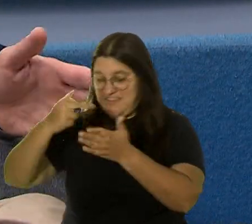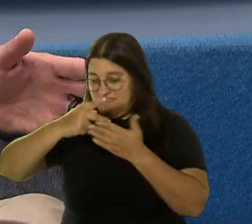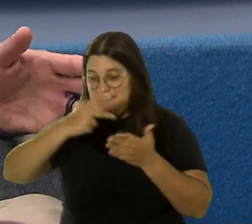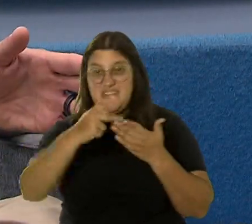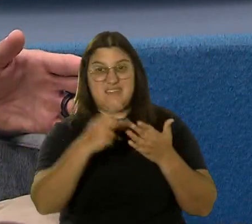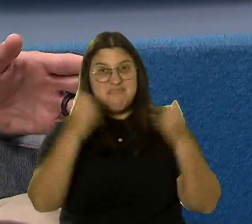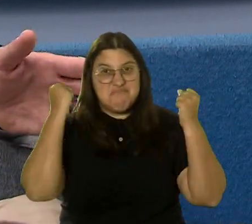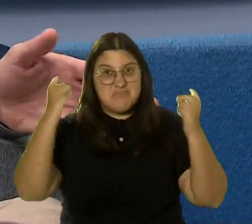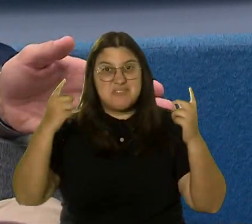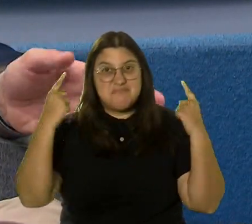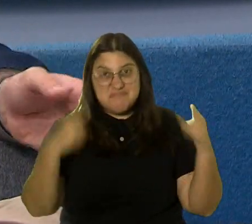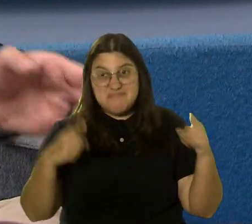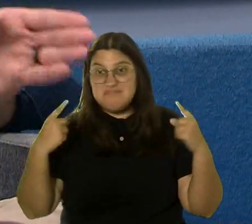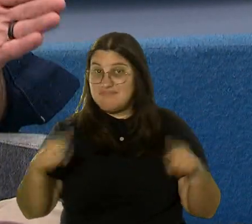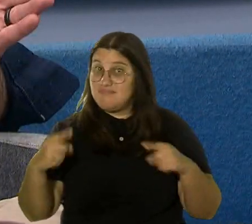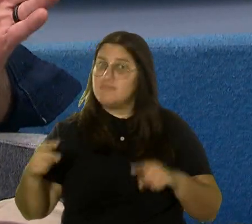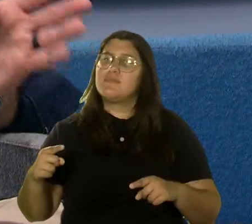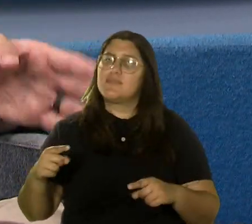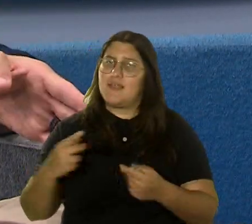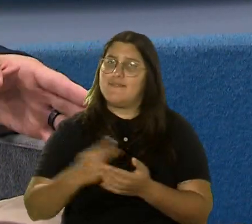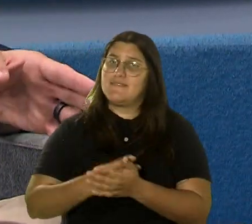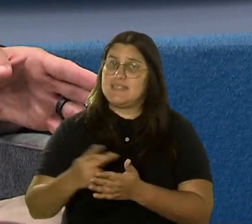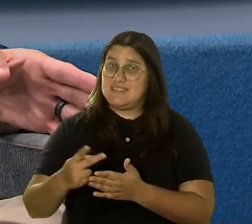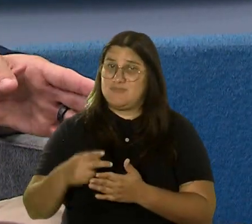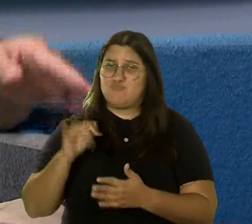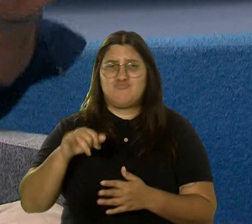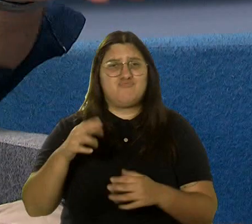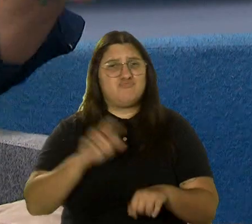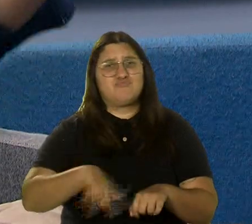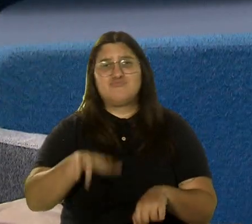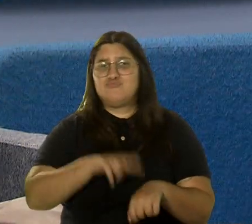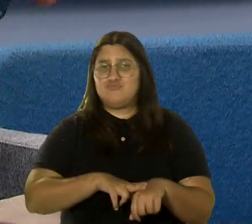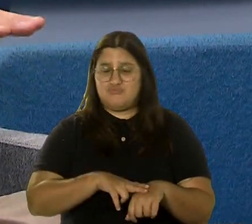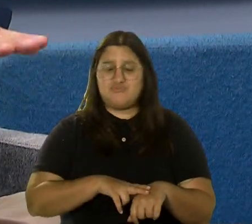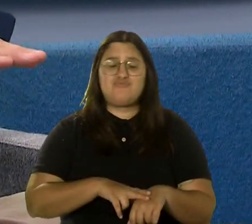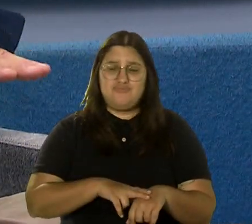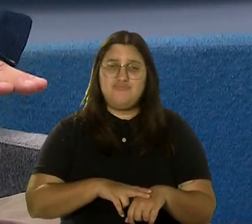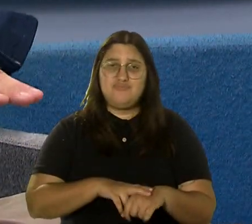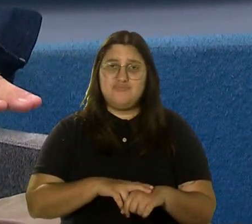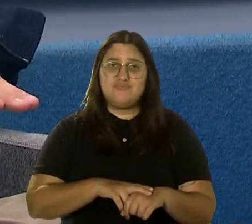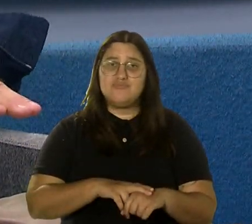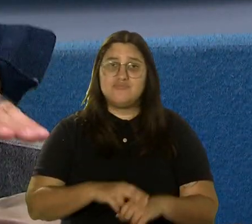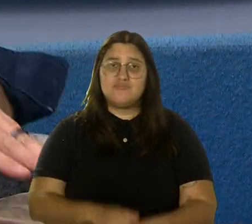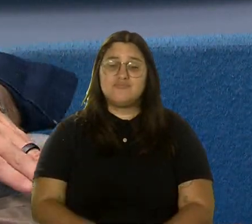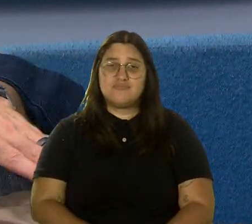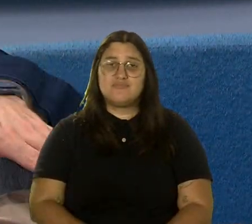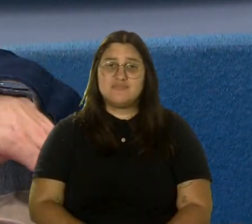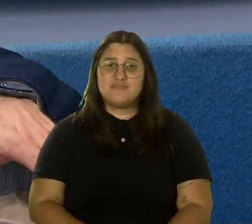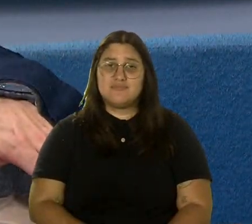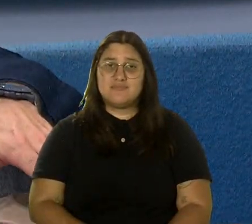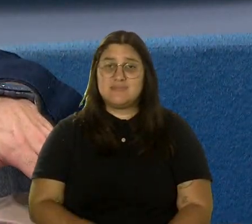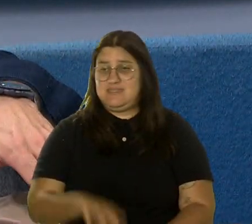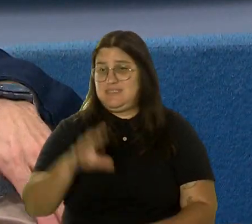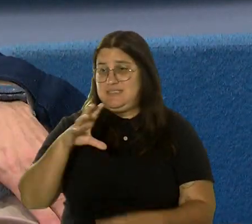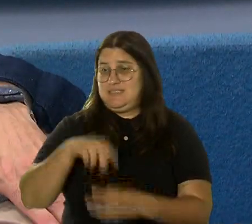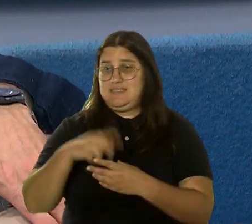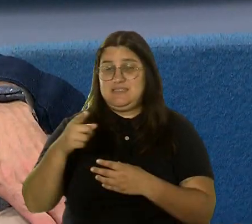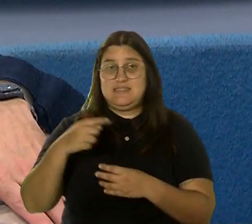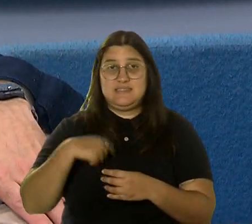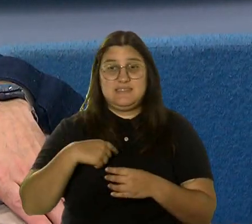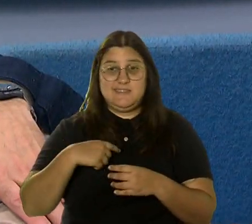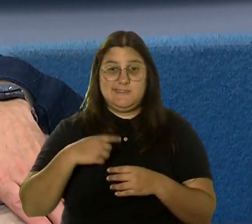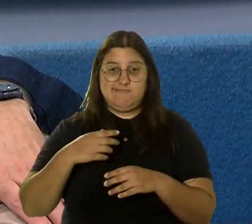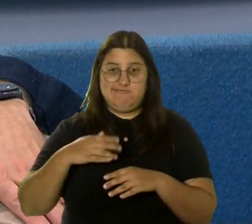muchísimos fracasos. Fracaso es un eslabón o es un escalón en esa gran escalera de